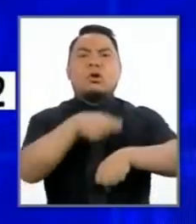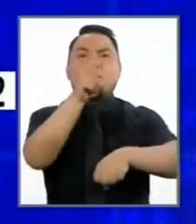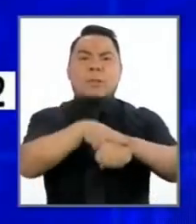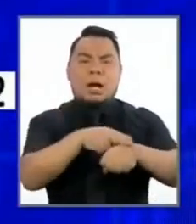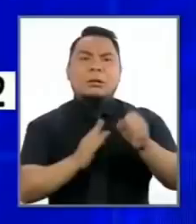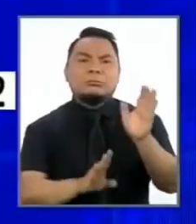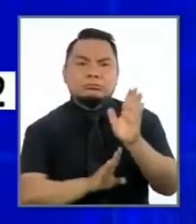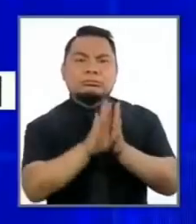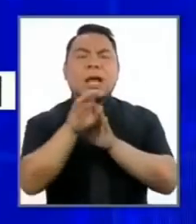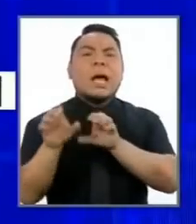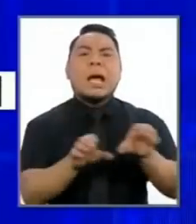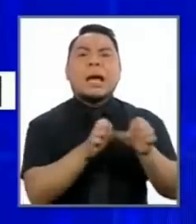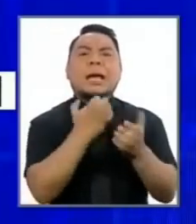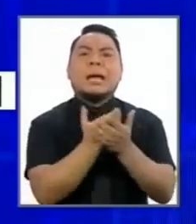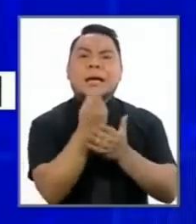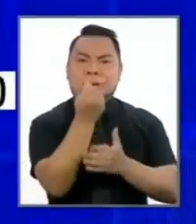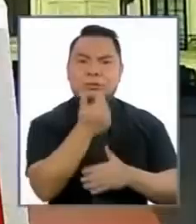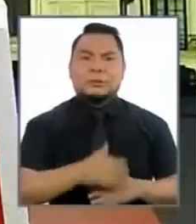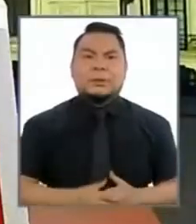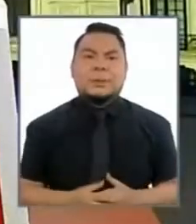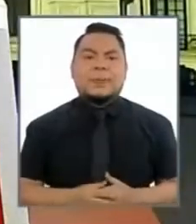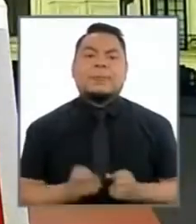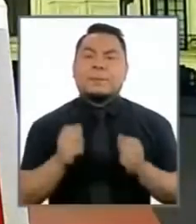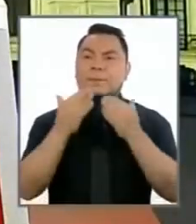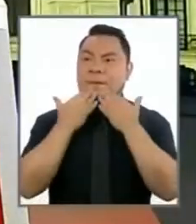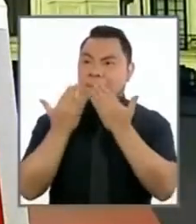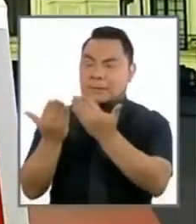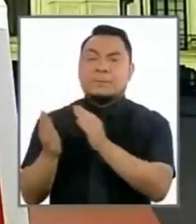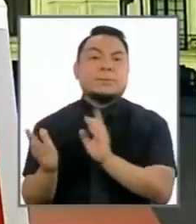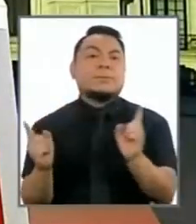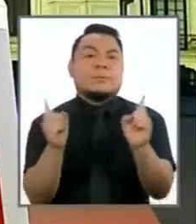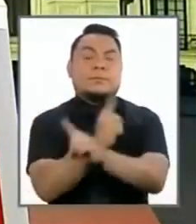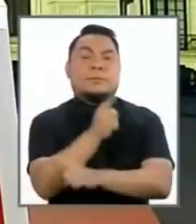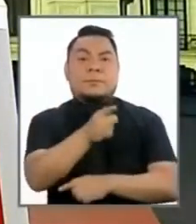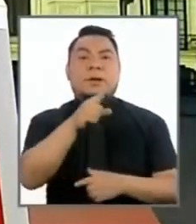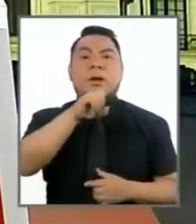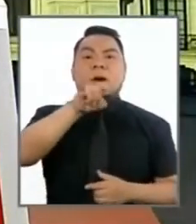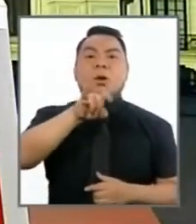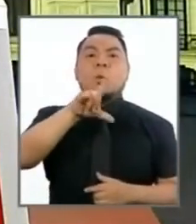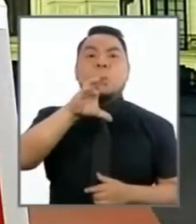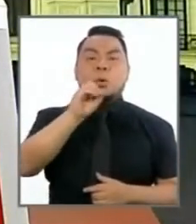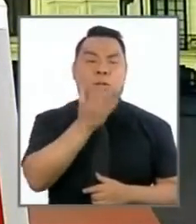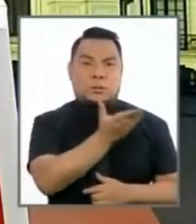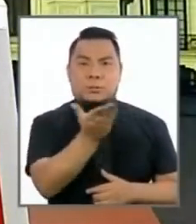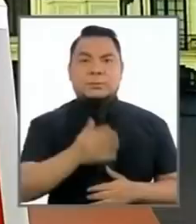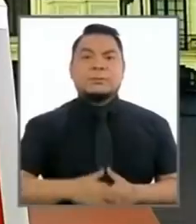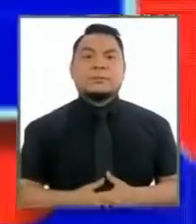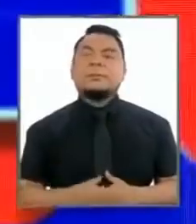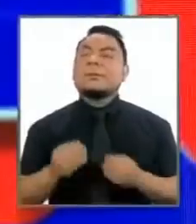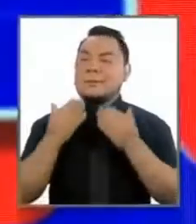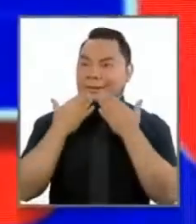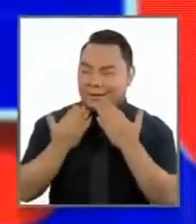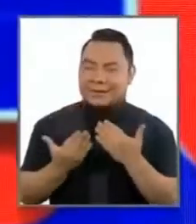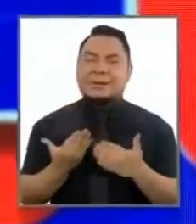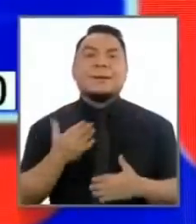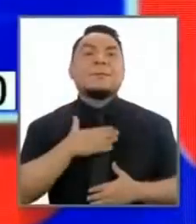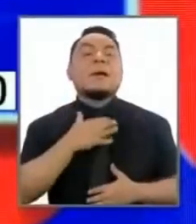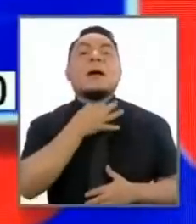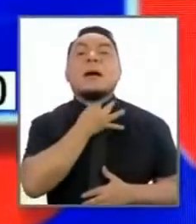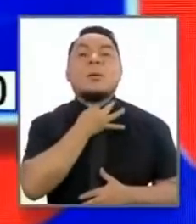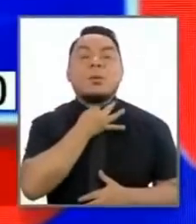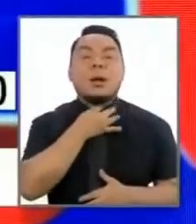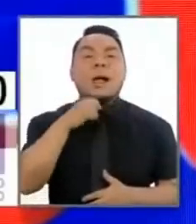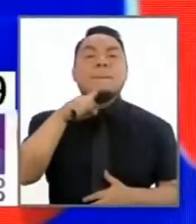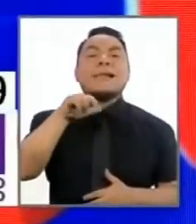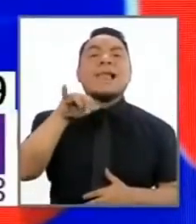de las actividades económicas. Muy bien, muchísimas gracias. El turno del señor Julio Guzmán, del Partido Moral. Muchas gracias. Mi abuelo